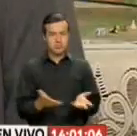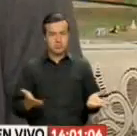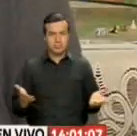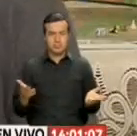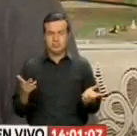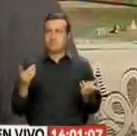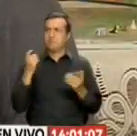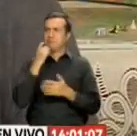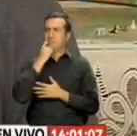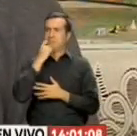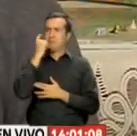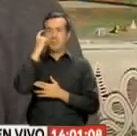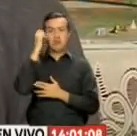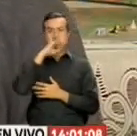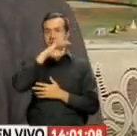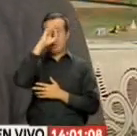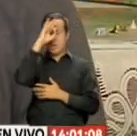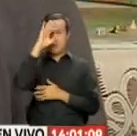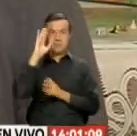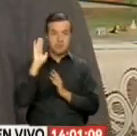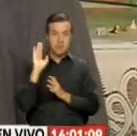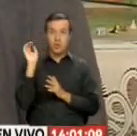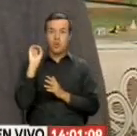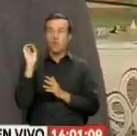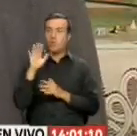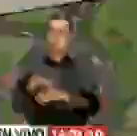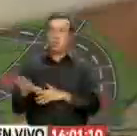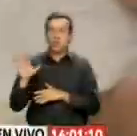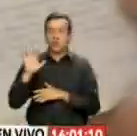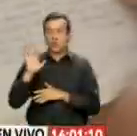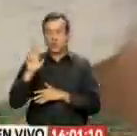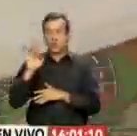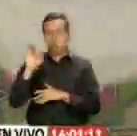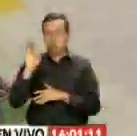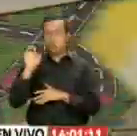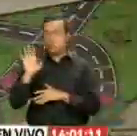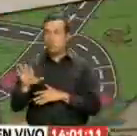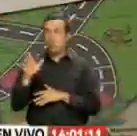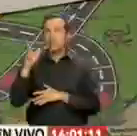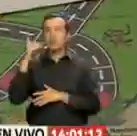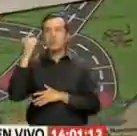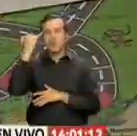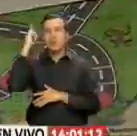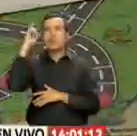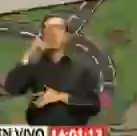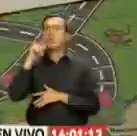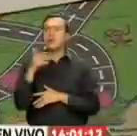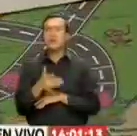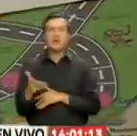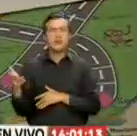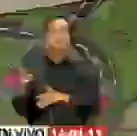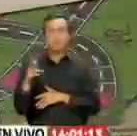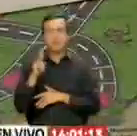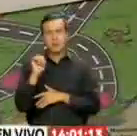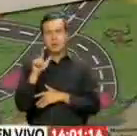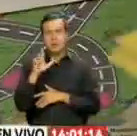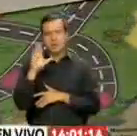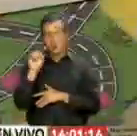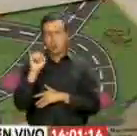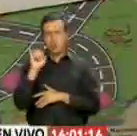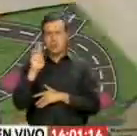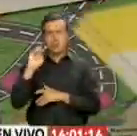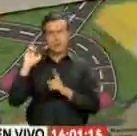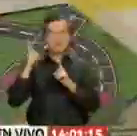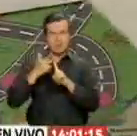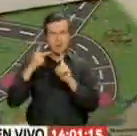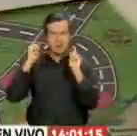pensé Que eso significaría O porque el triunfo Se llama el triunfo Y quién la bautizó De esa manera Fue Velasco Ibarra Creo que en